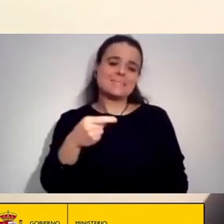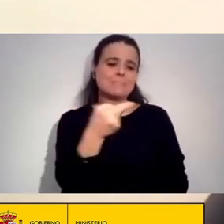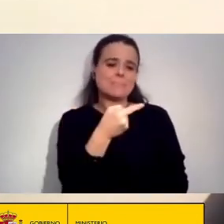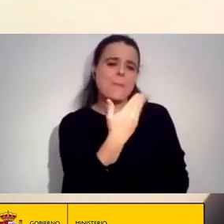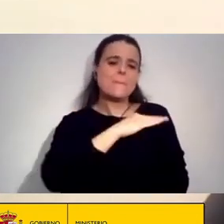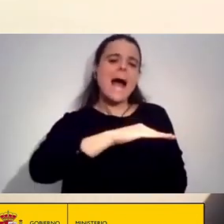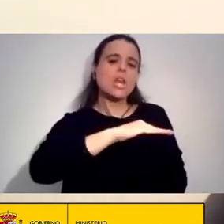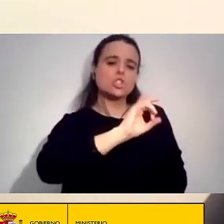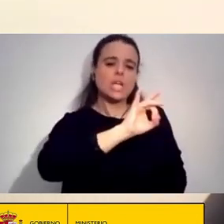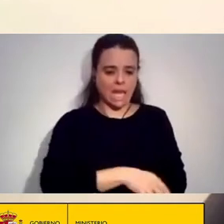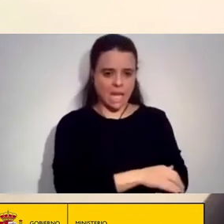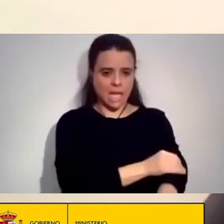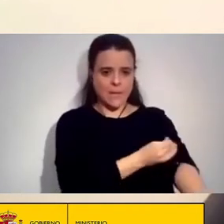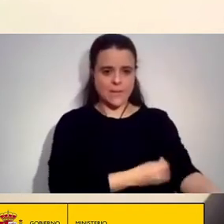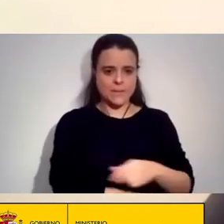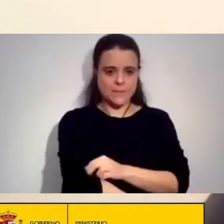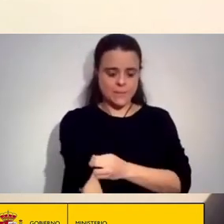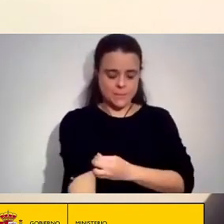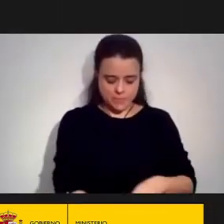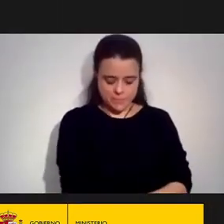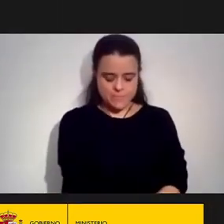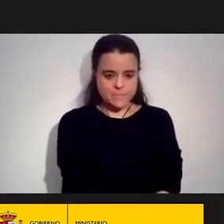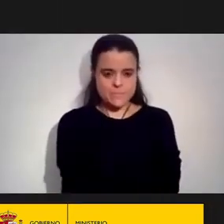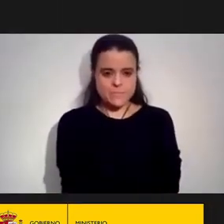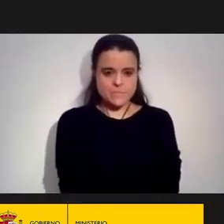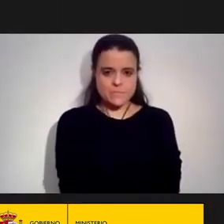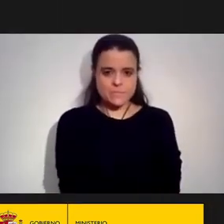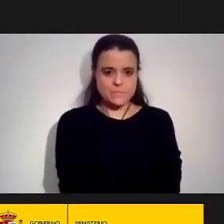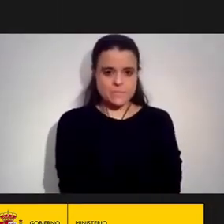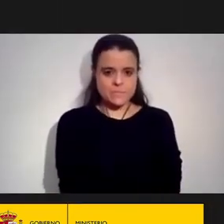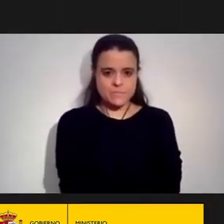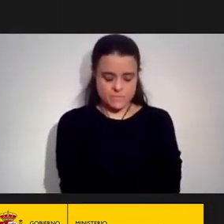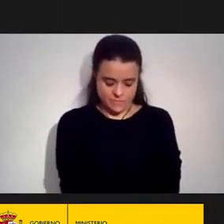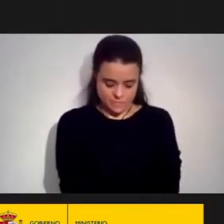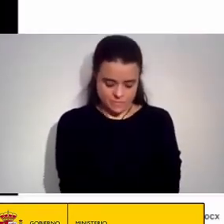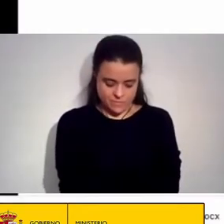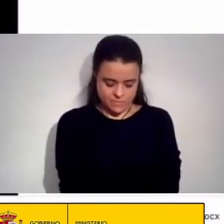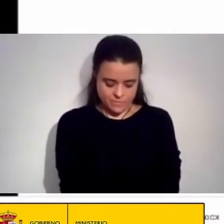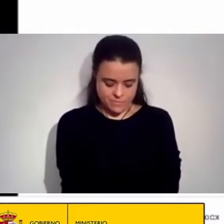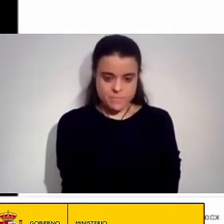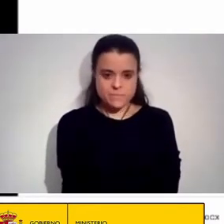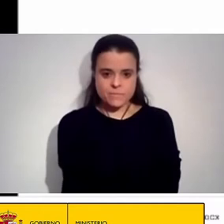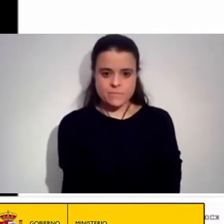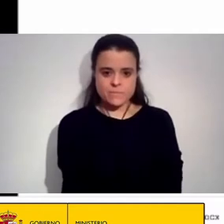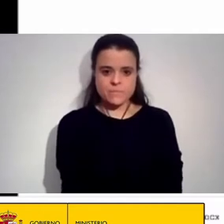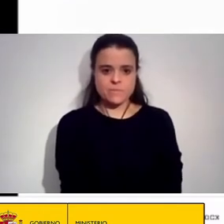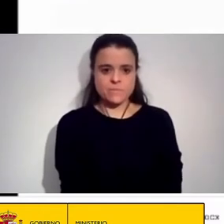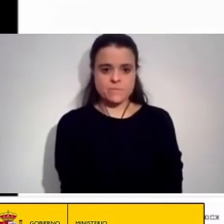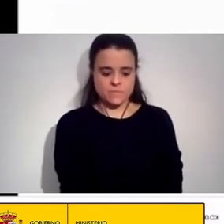a ver Si lo pongo Por acá La próxima O la anterior